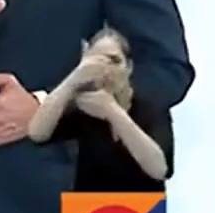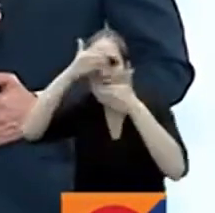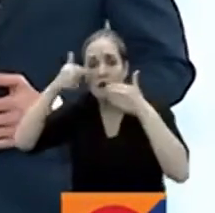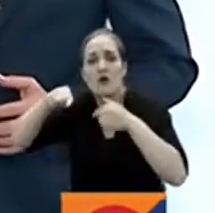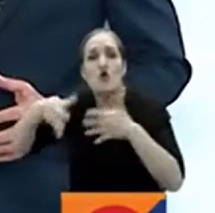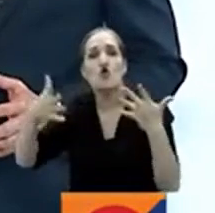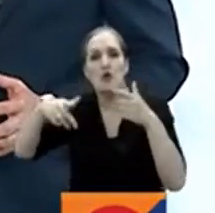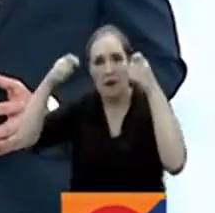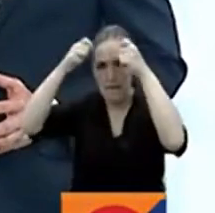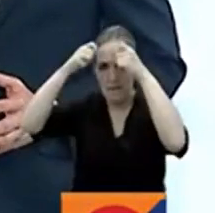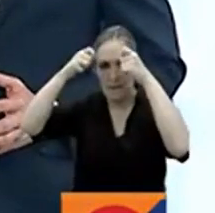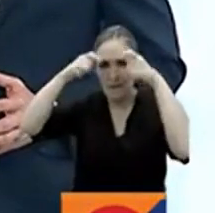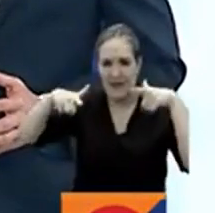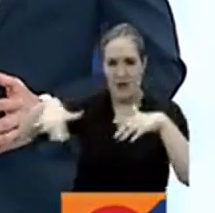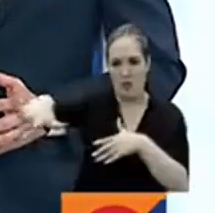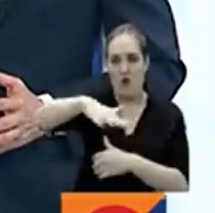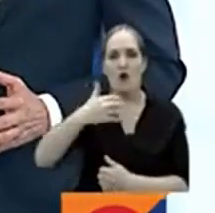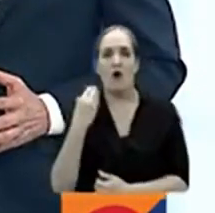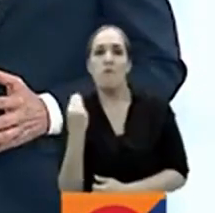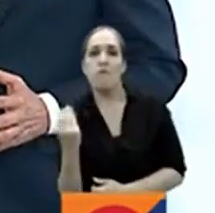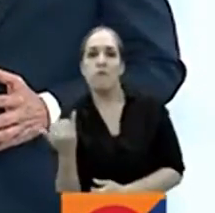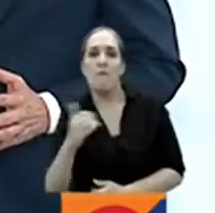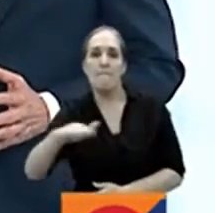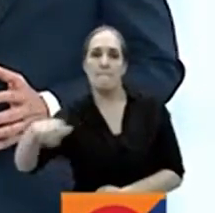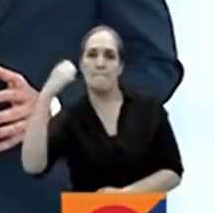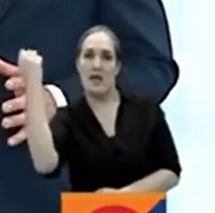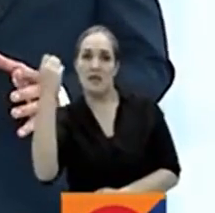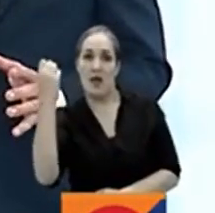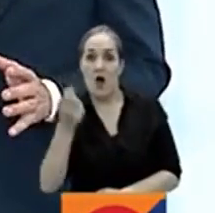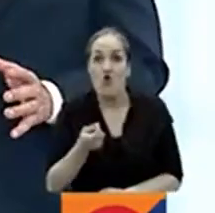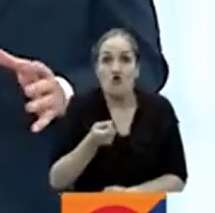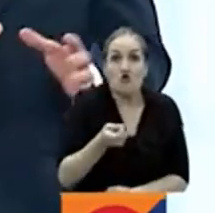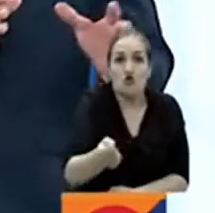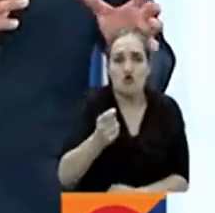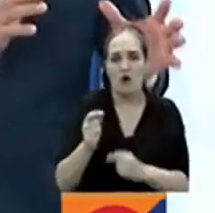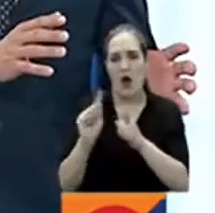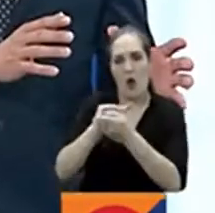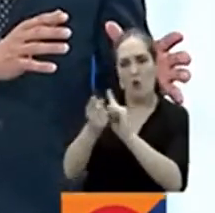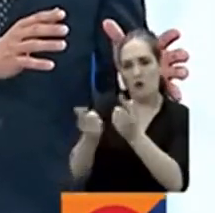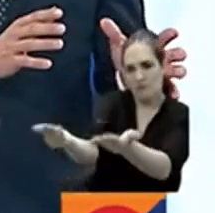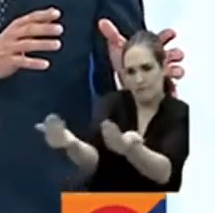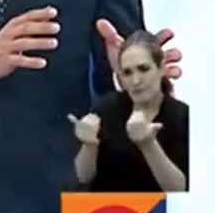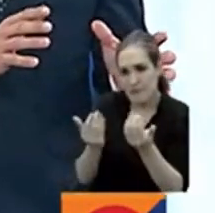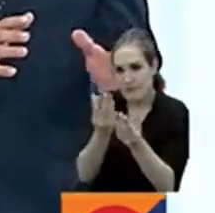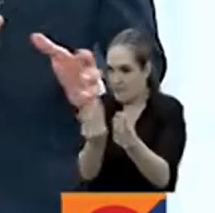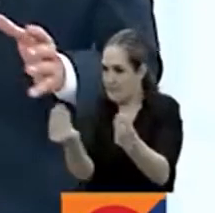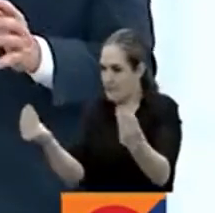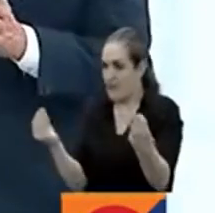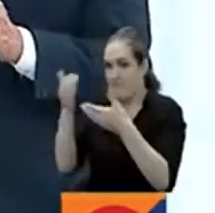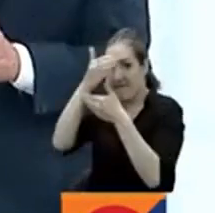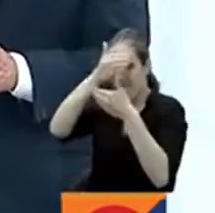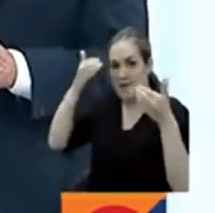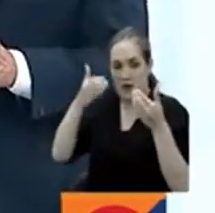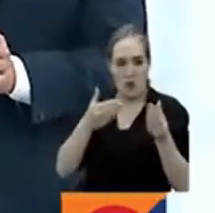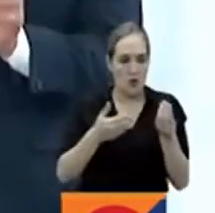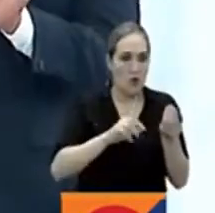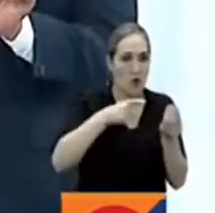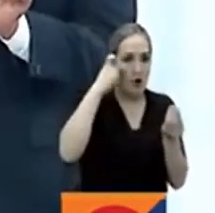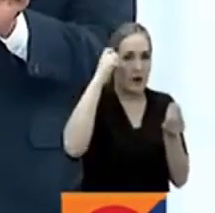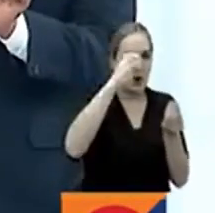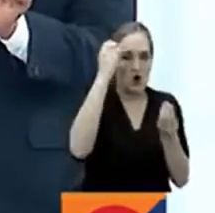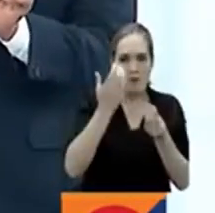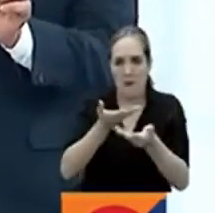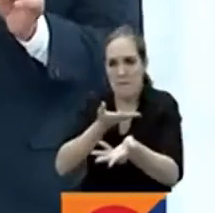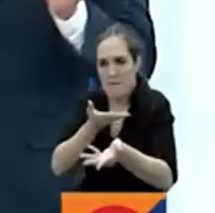espera que en los próximos días se realice el primer encuentro entre los equipos negociadores del Estado Mayor Central de la FARC y del gobierno nacional.